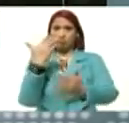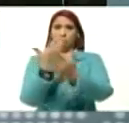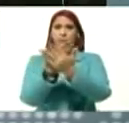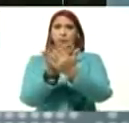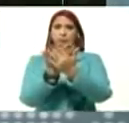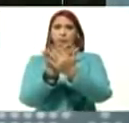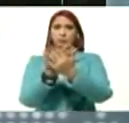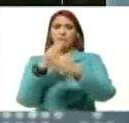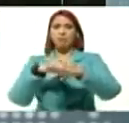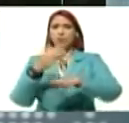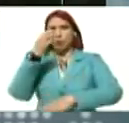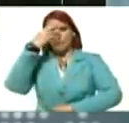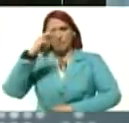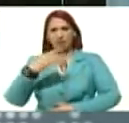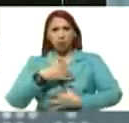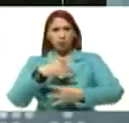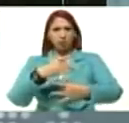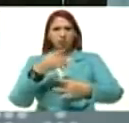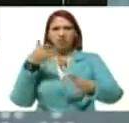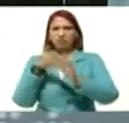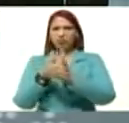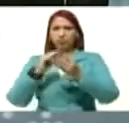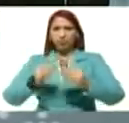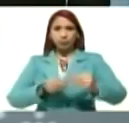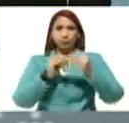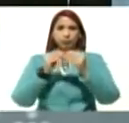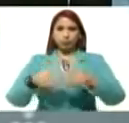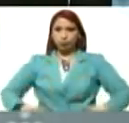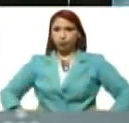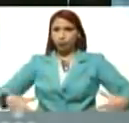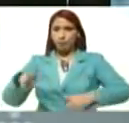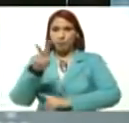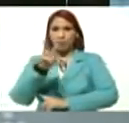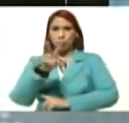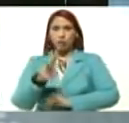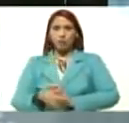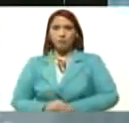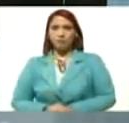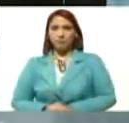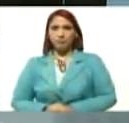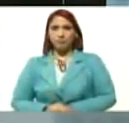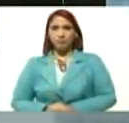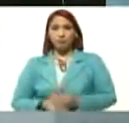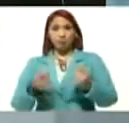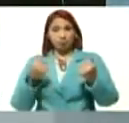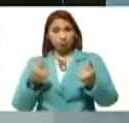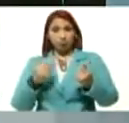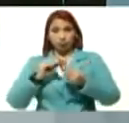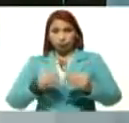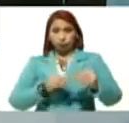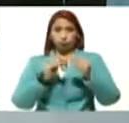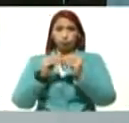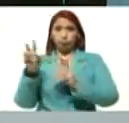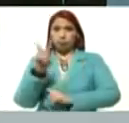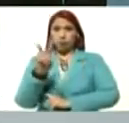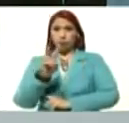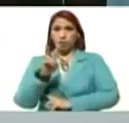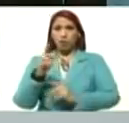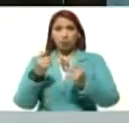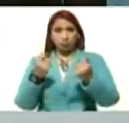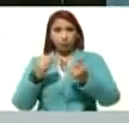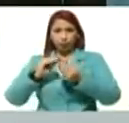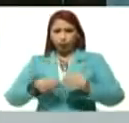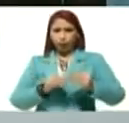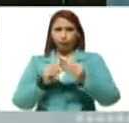porque en México, lo que nos interesa, es la recuperación, de las riquezas venezolanas, la recuperación, de la economía venezolana, la recuperación, del